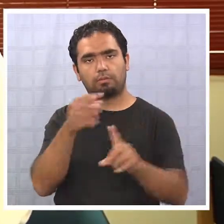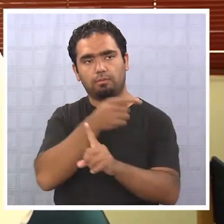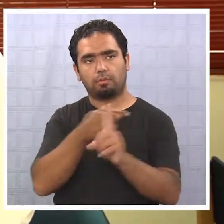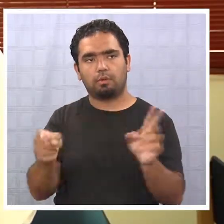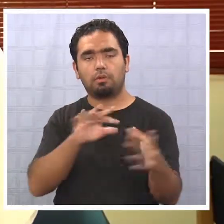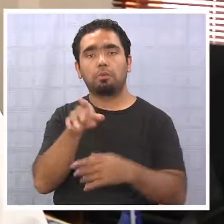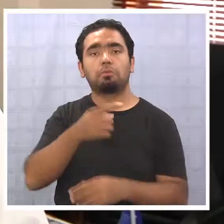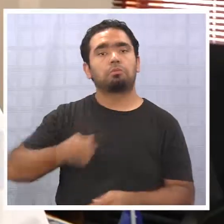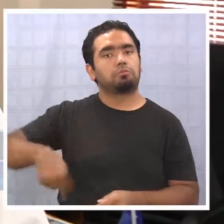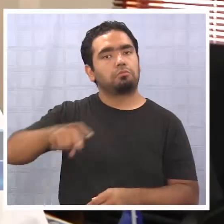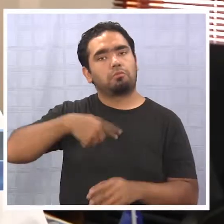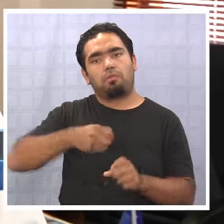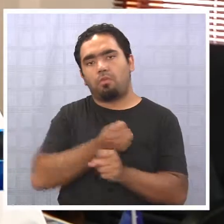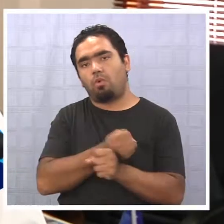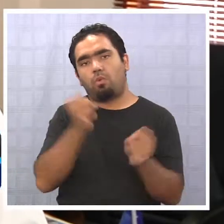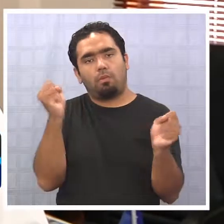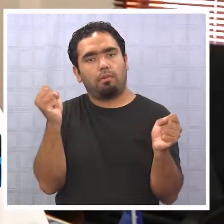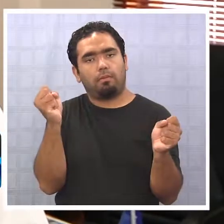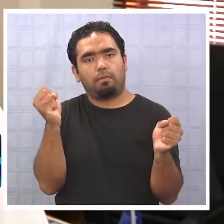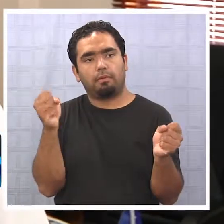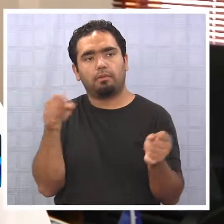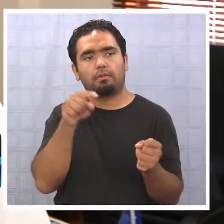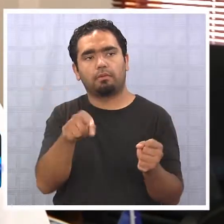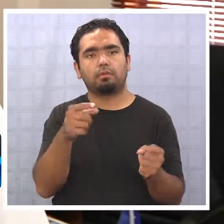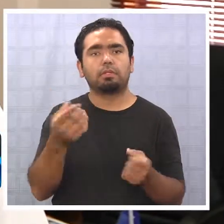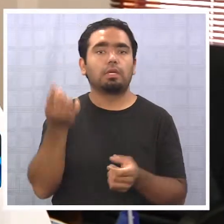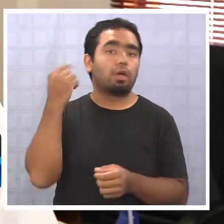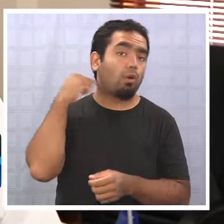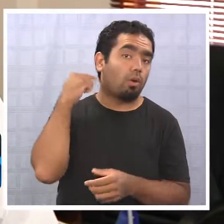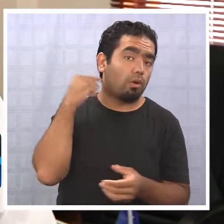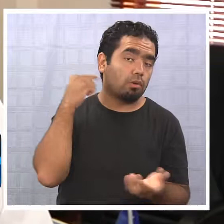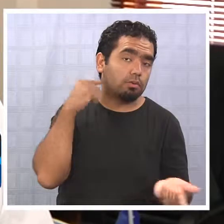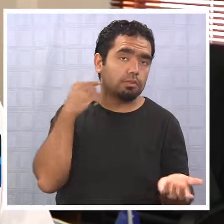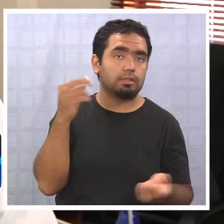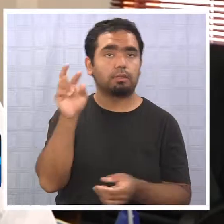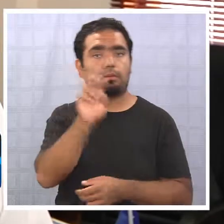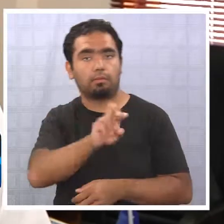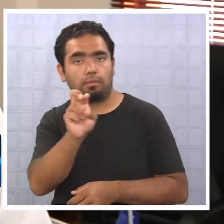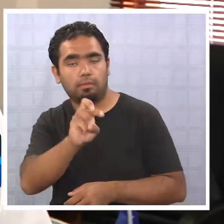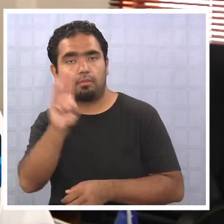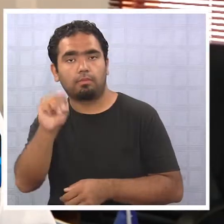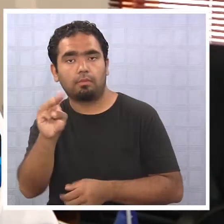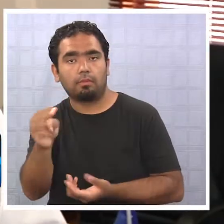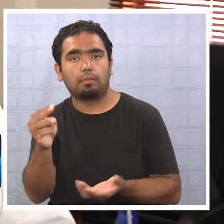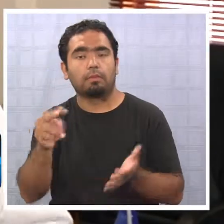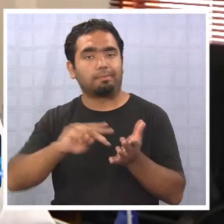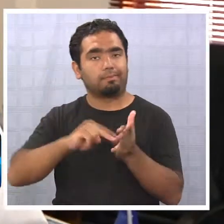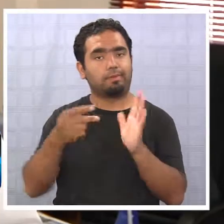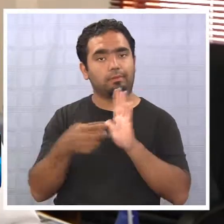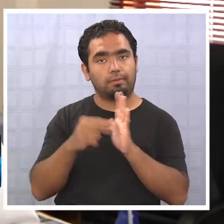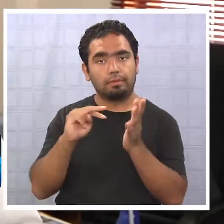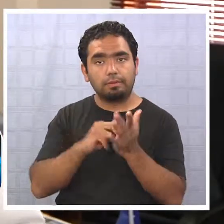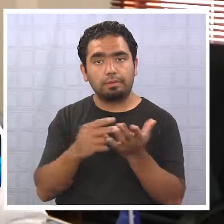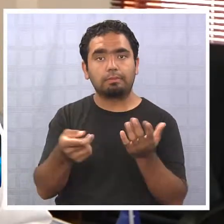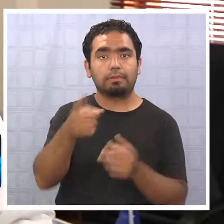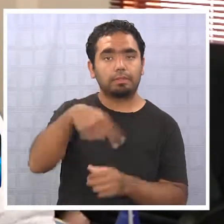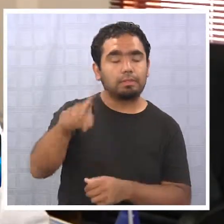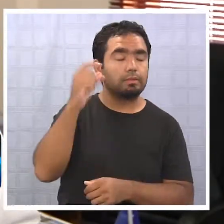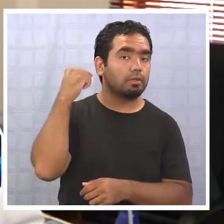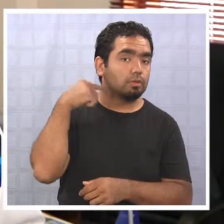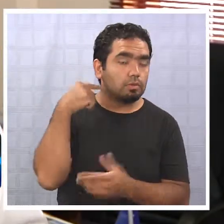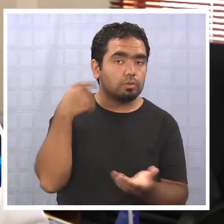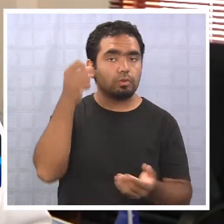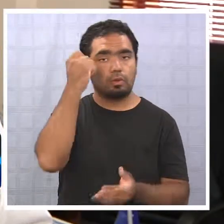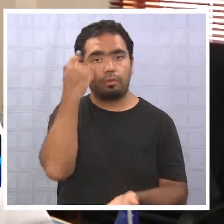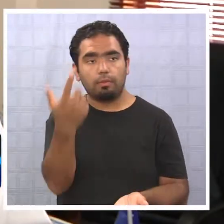impedir solamente, repito, hacer conciencia en los papás del riesgo, porque aquí hay un